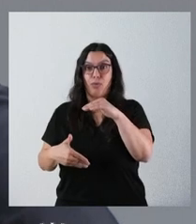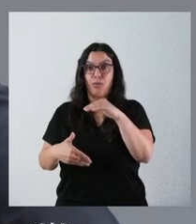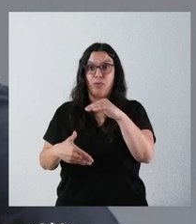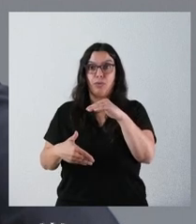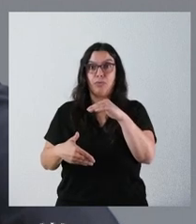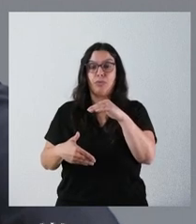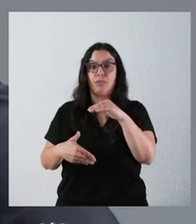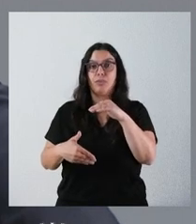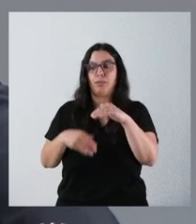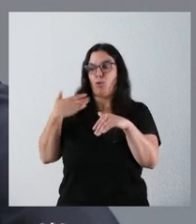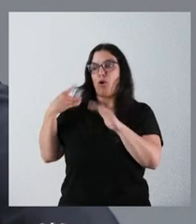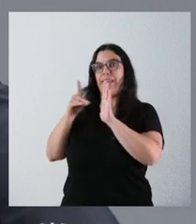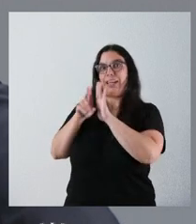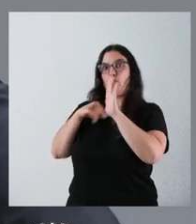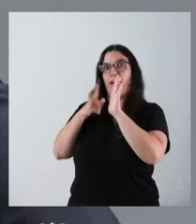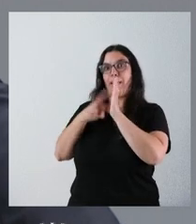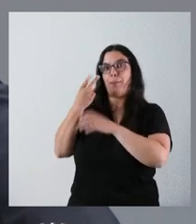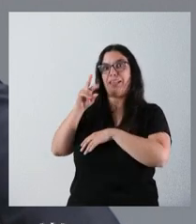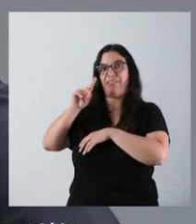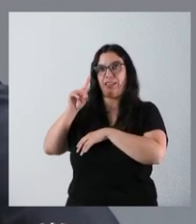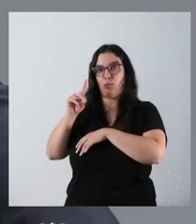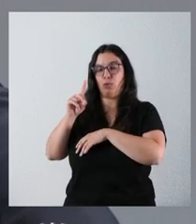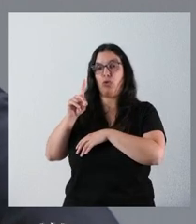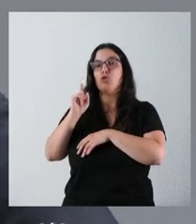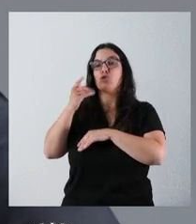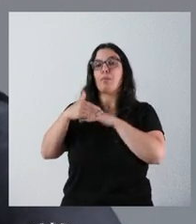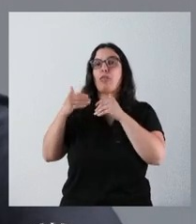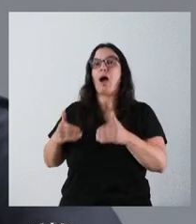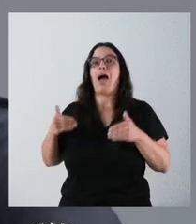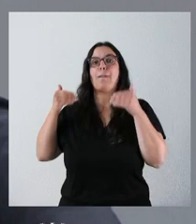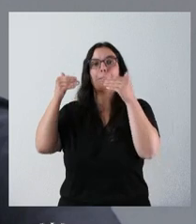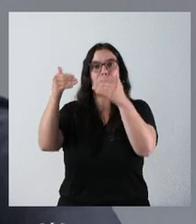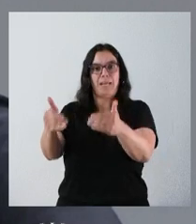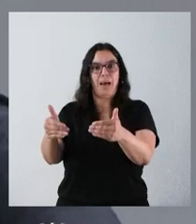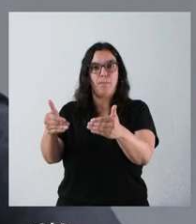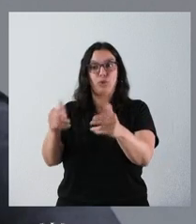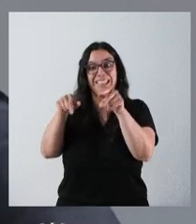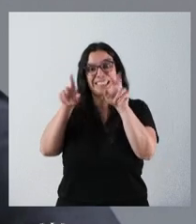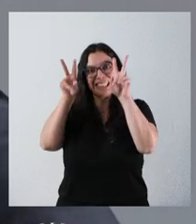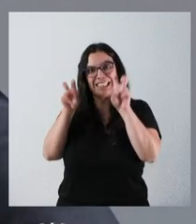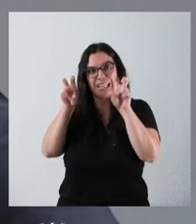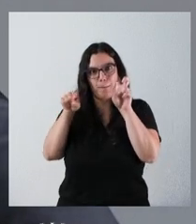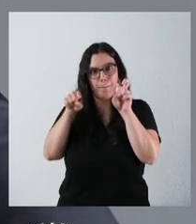2021, damos un plazo ampliatorio de esa cuestión relativa,